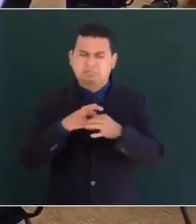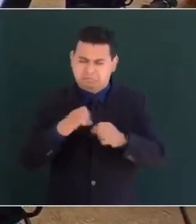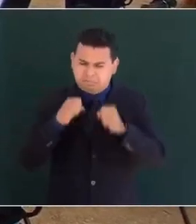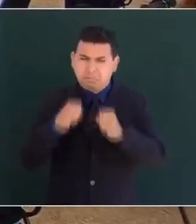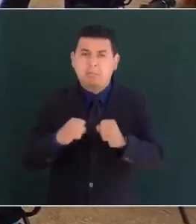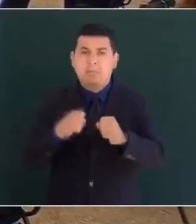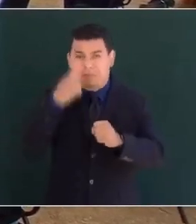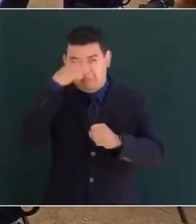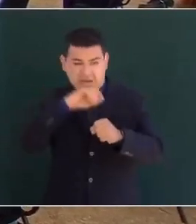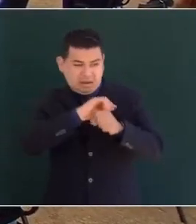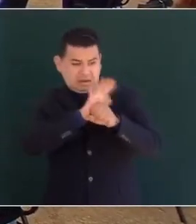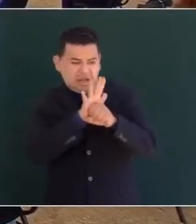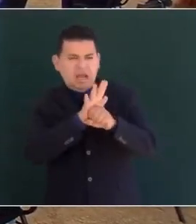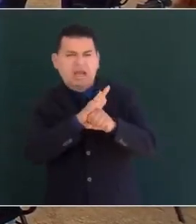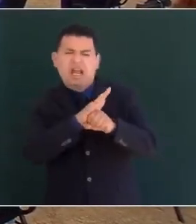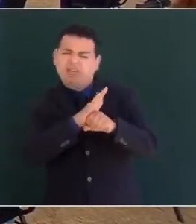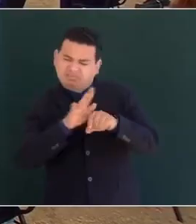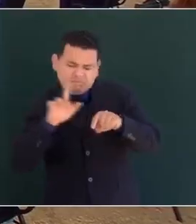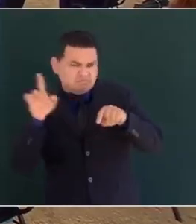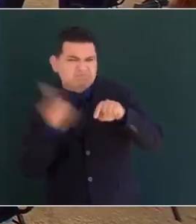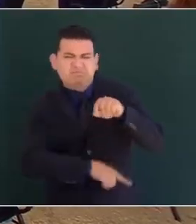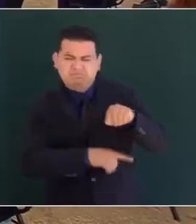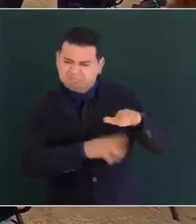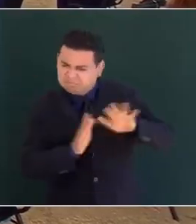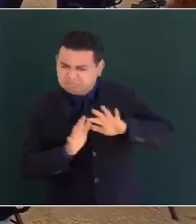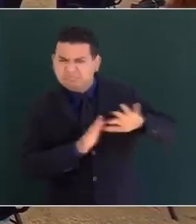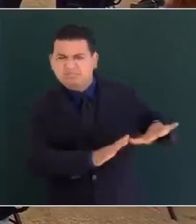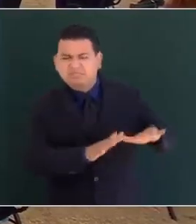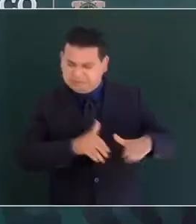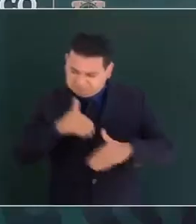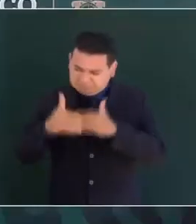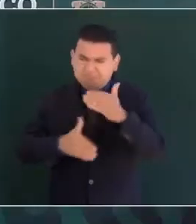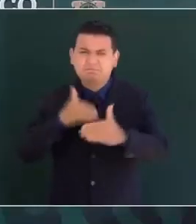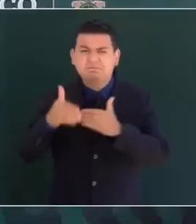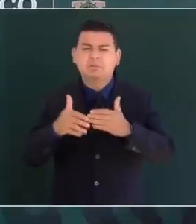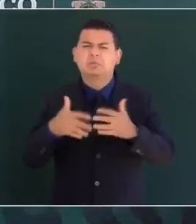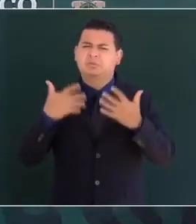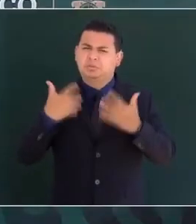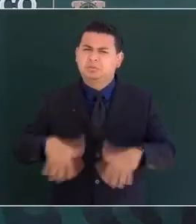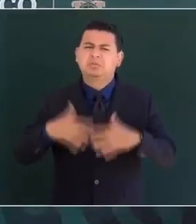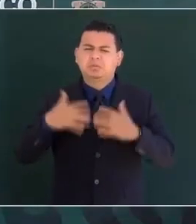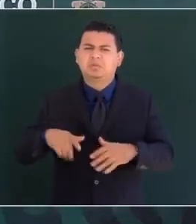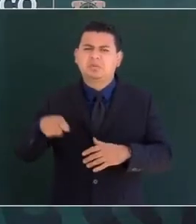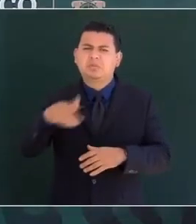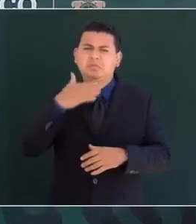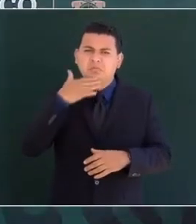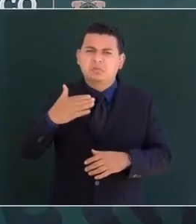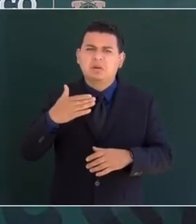pandemia y que asegurará una democracia.